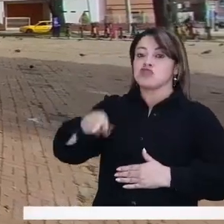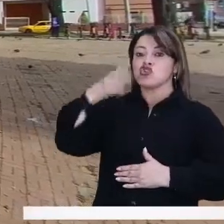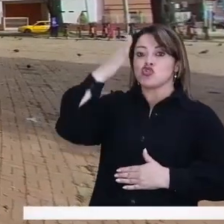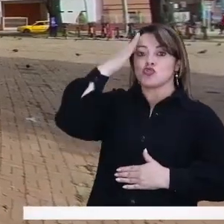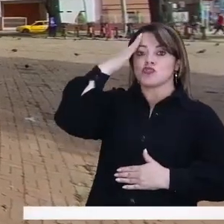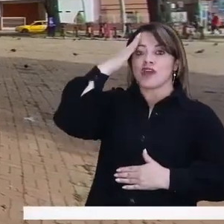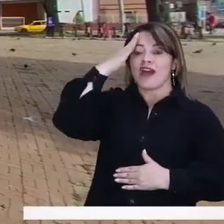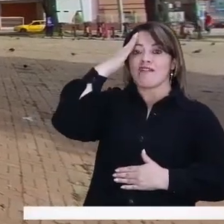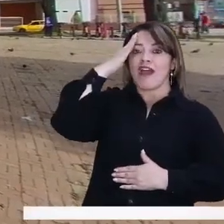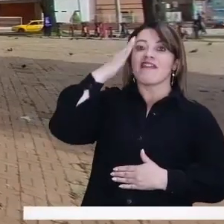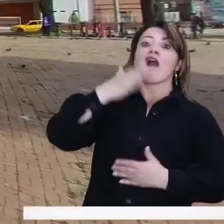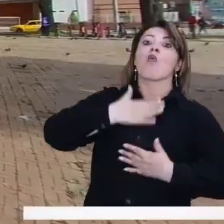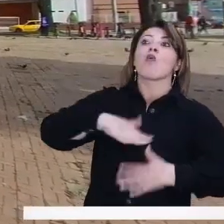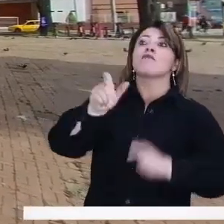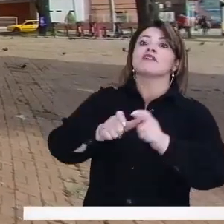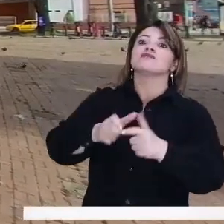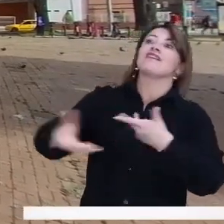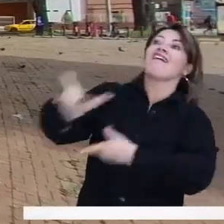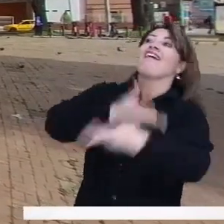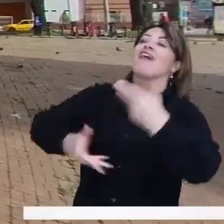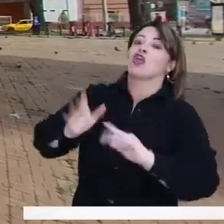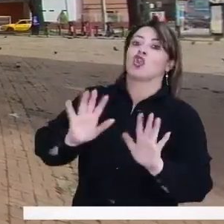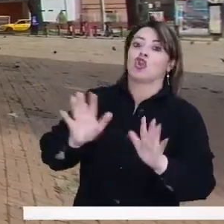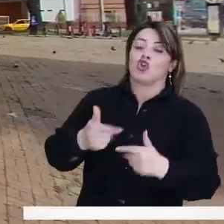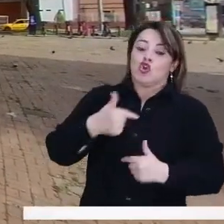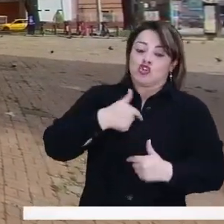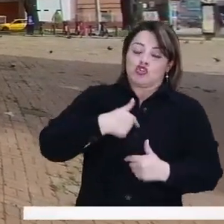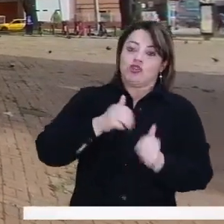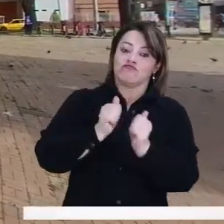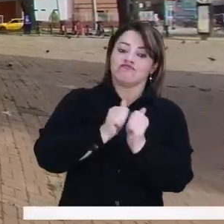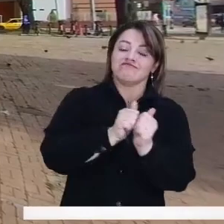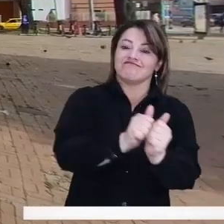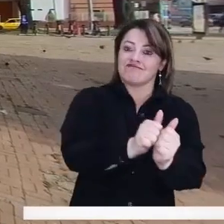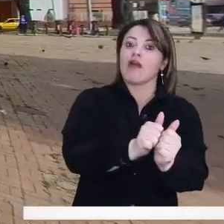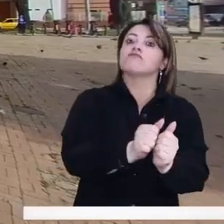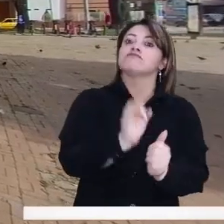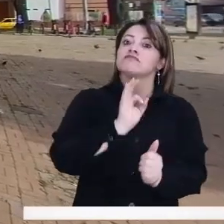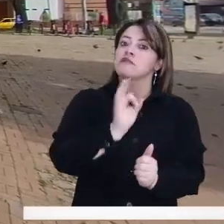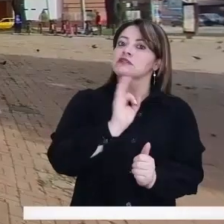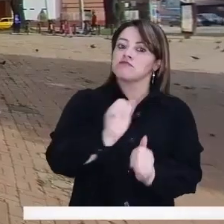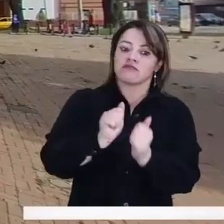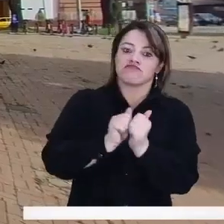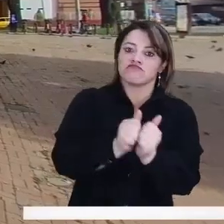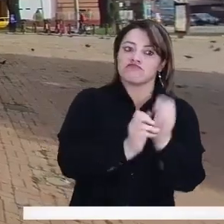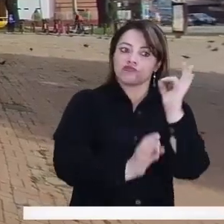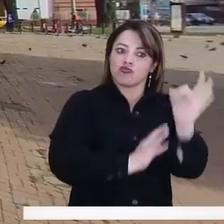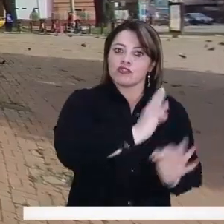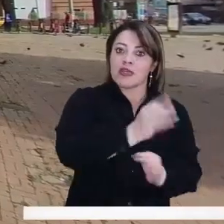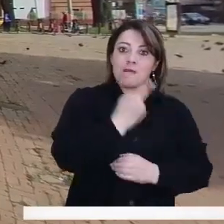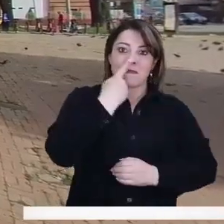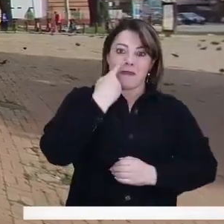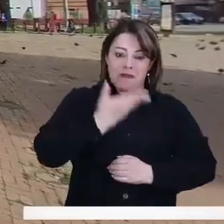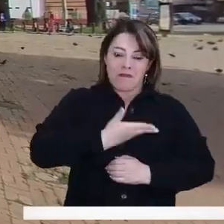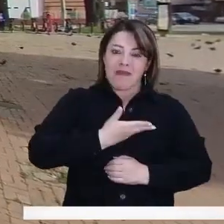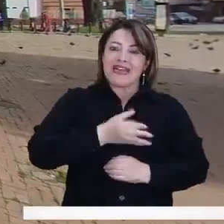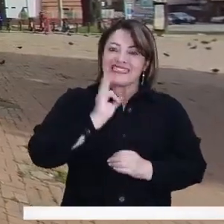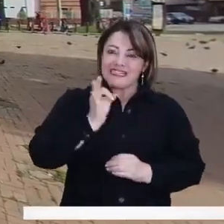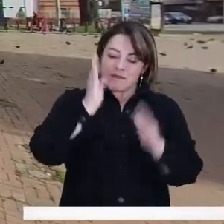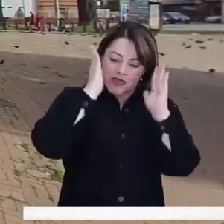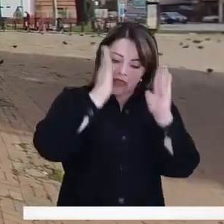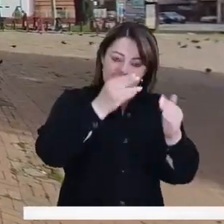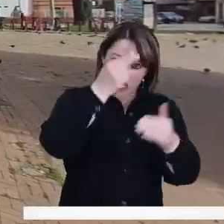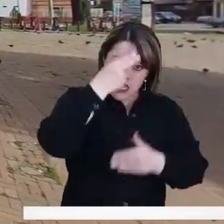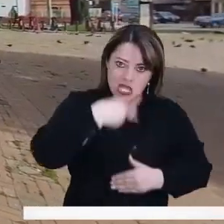no puede estar compartiendo con extraños. El prevenir es yo estar con él. Es la única forma de prevenirlo. El padre es estar